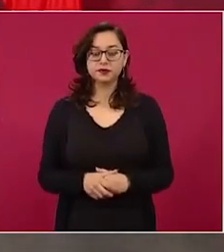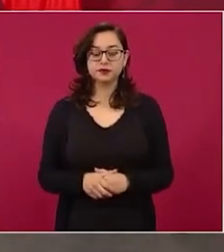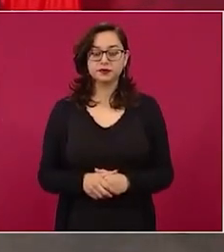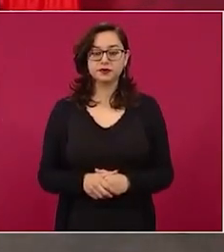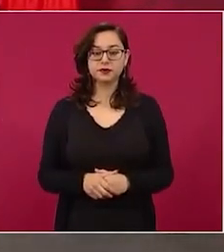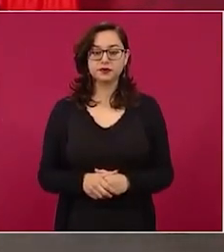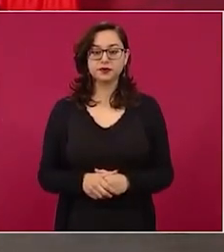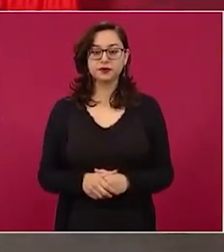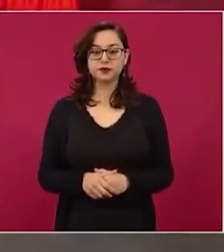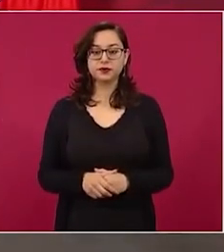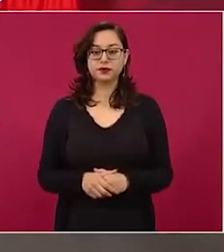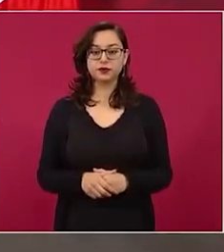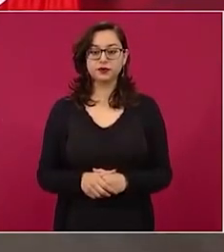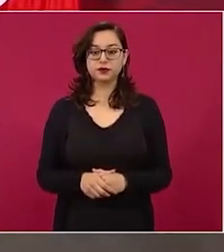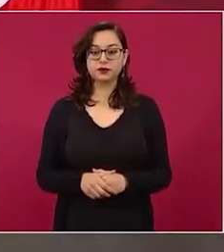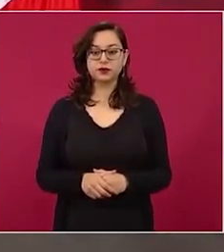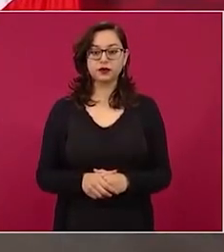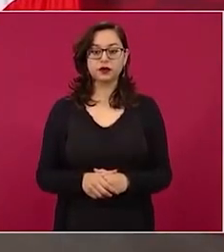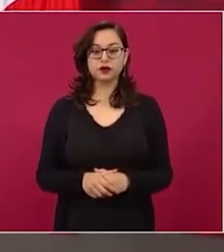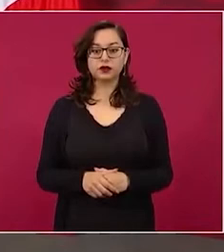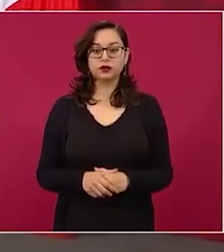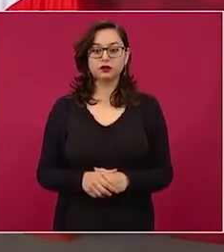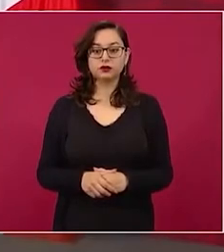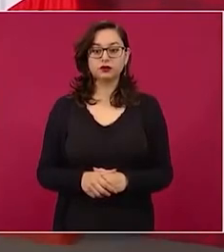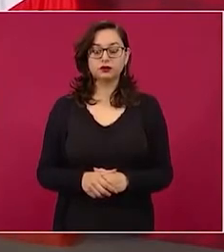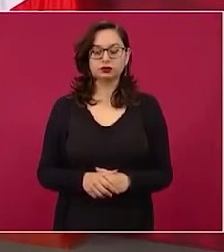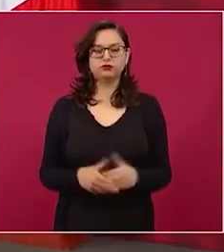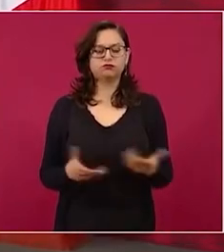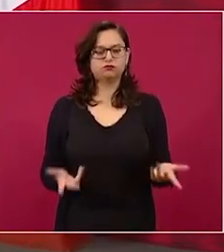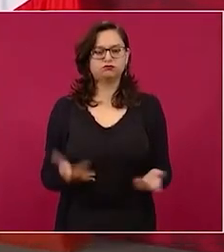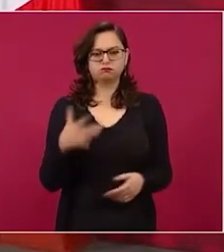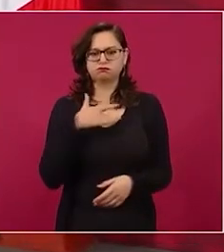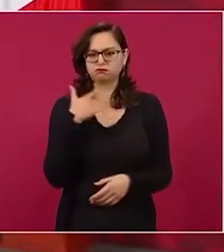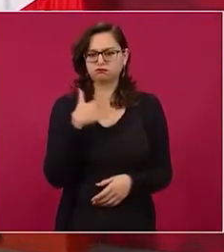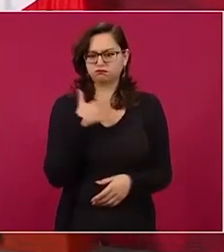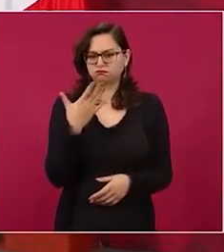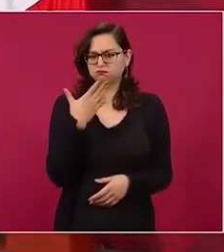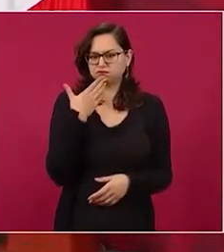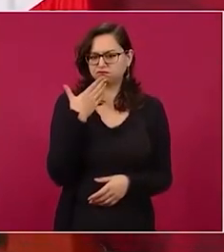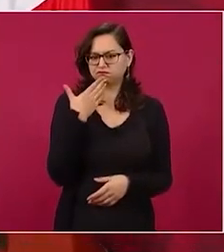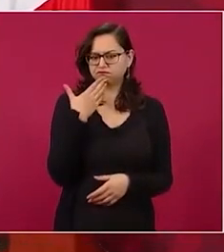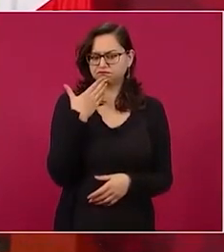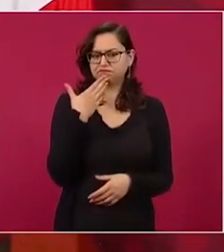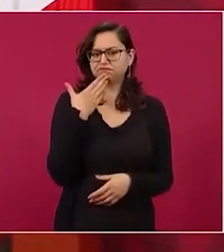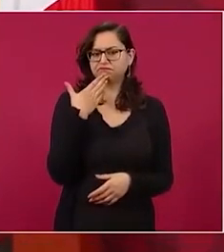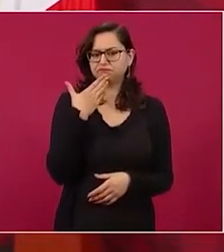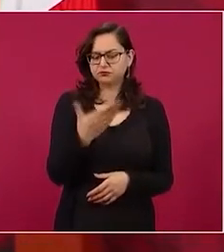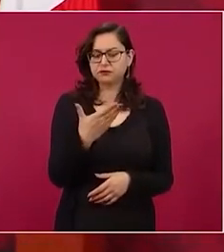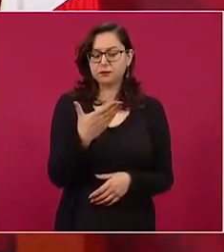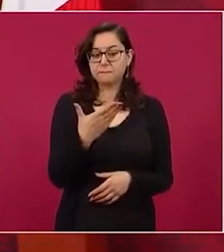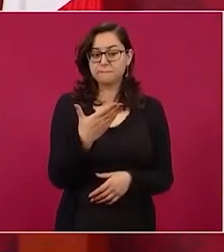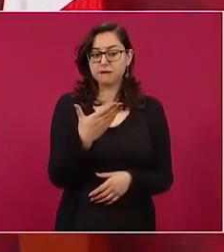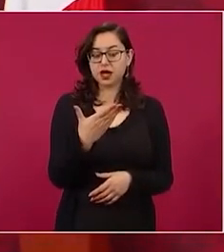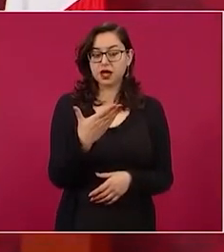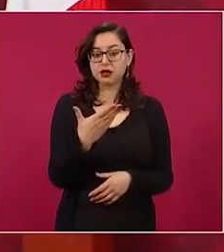Y estoy muy bien, ya me dieron